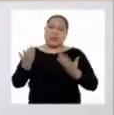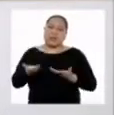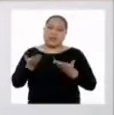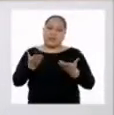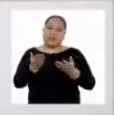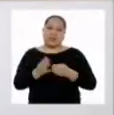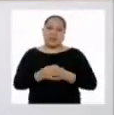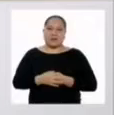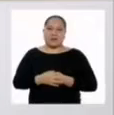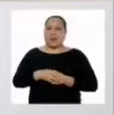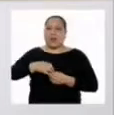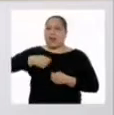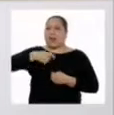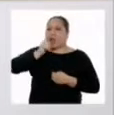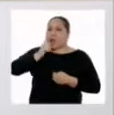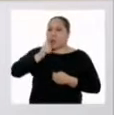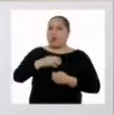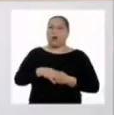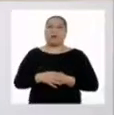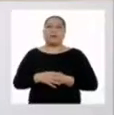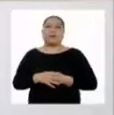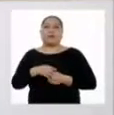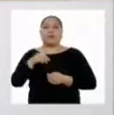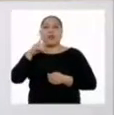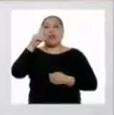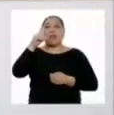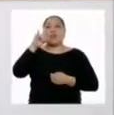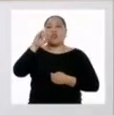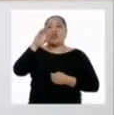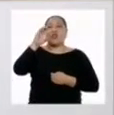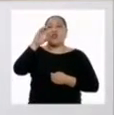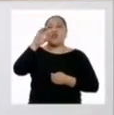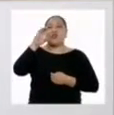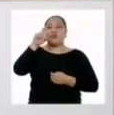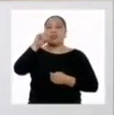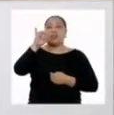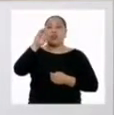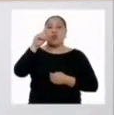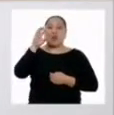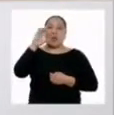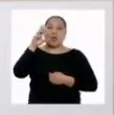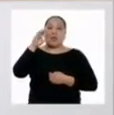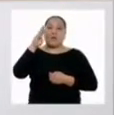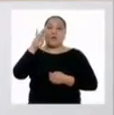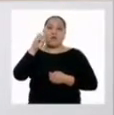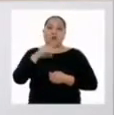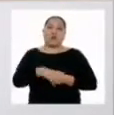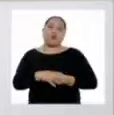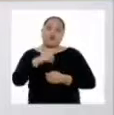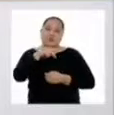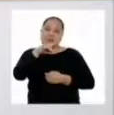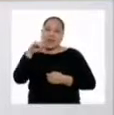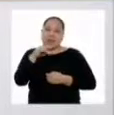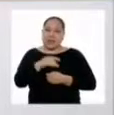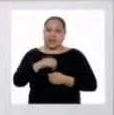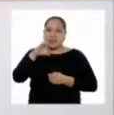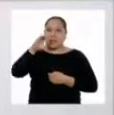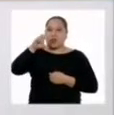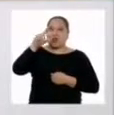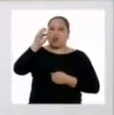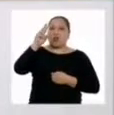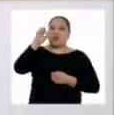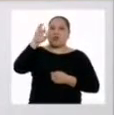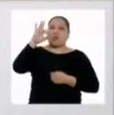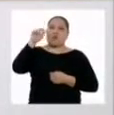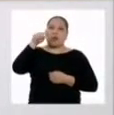les estás dando. Agua, un gas llamado dióxido de carbono, sales minerales y la clorofila presente en